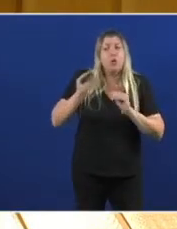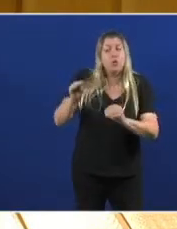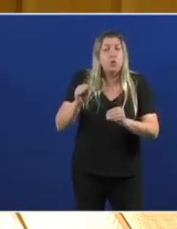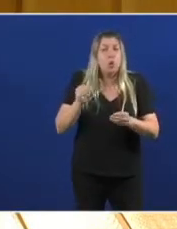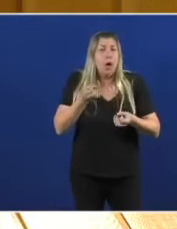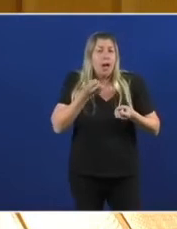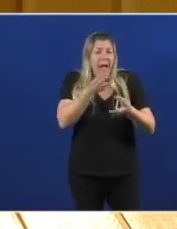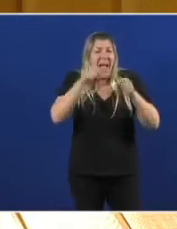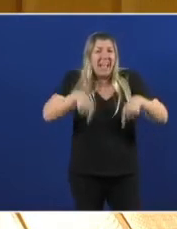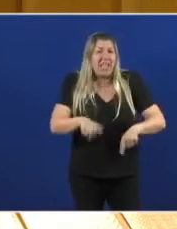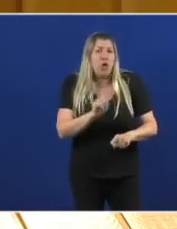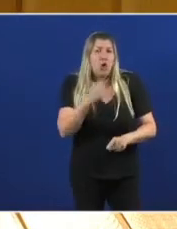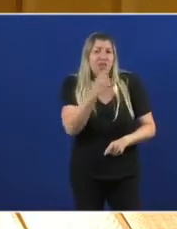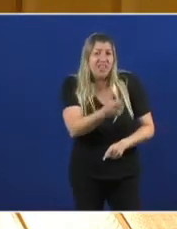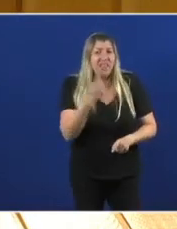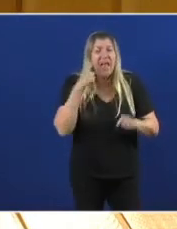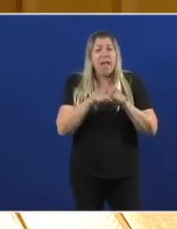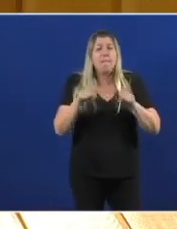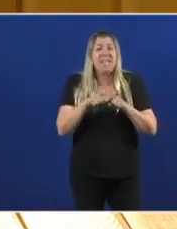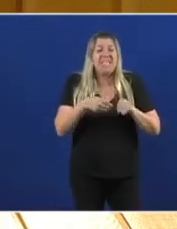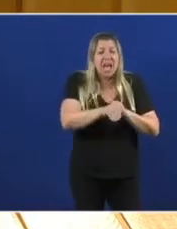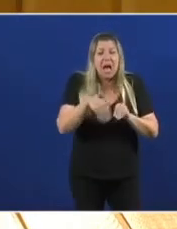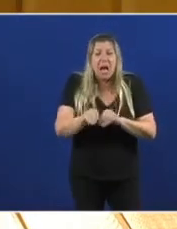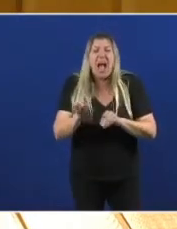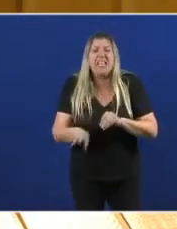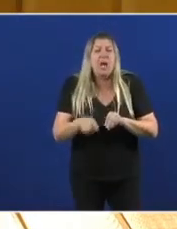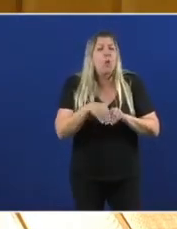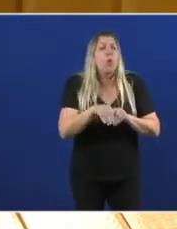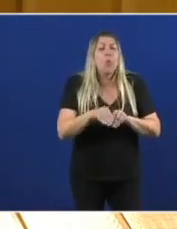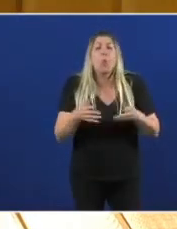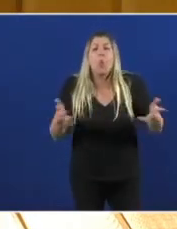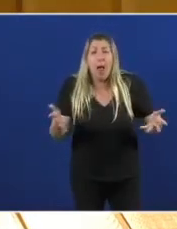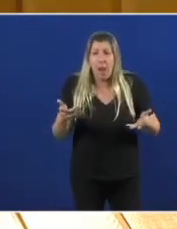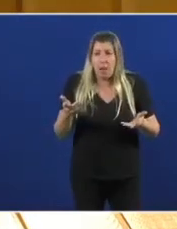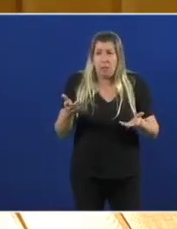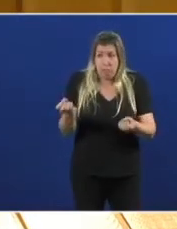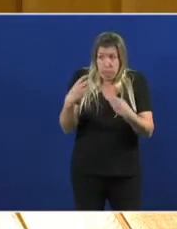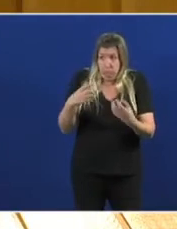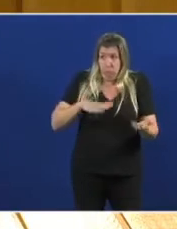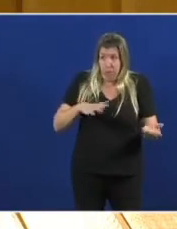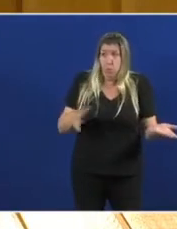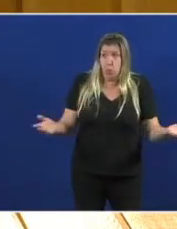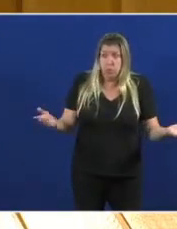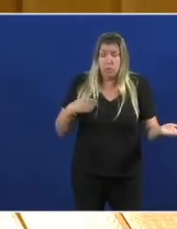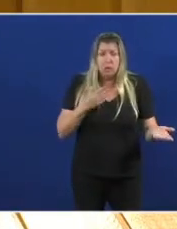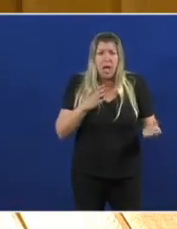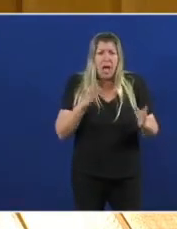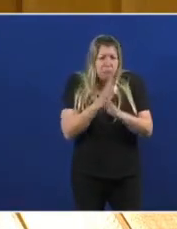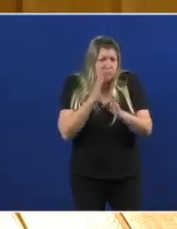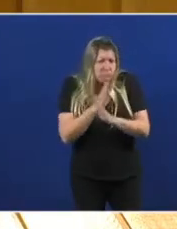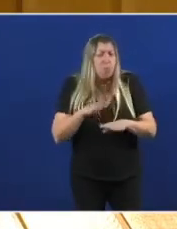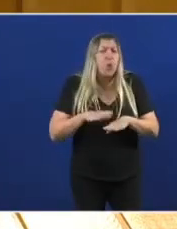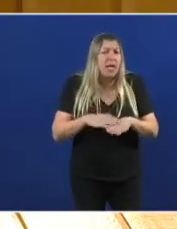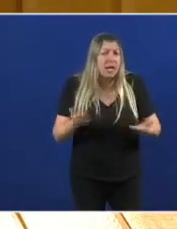Quere vostede Entregarlle Estos cartos Que o que ten que esconder Señor Feijón Ten aquí Algo que